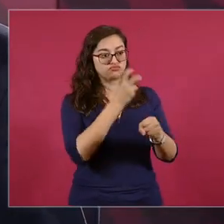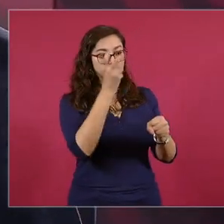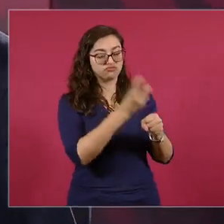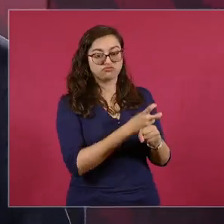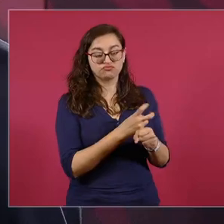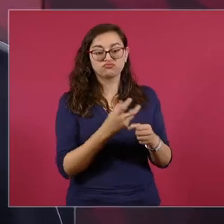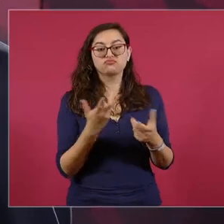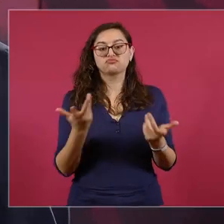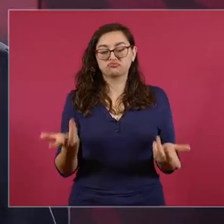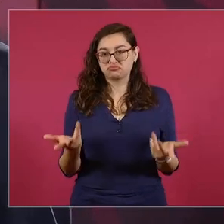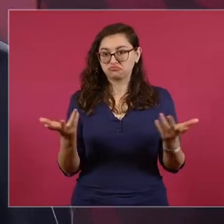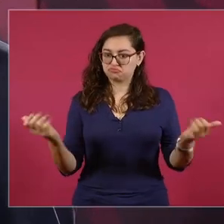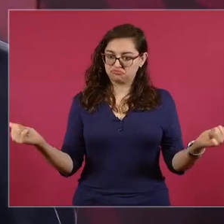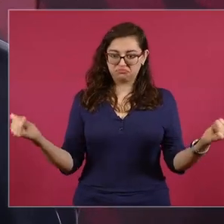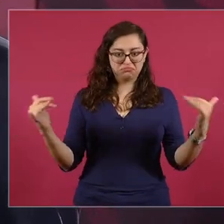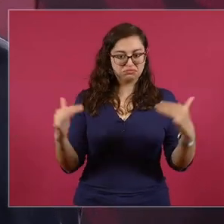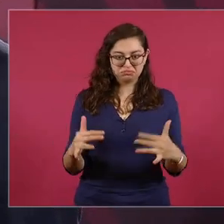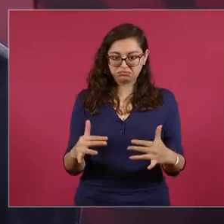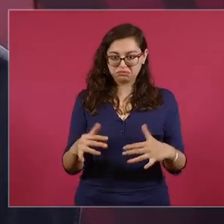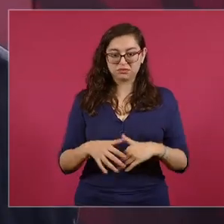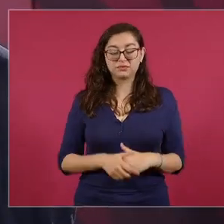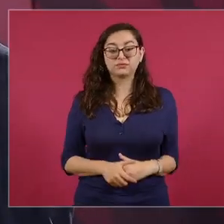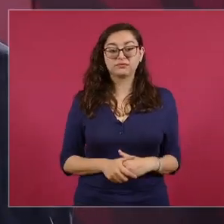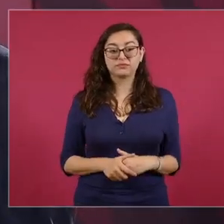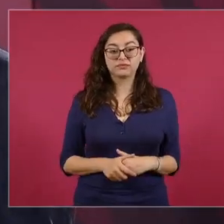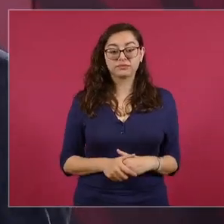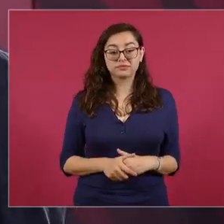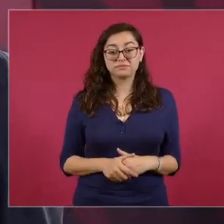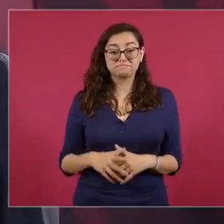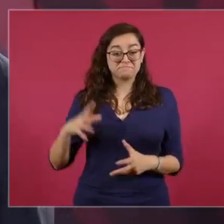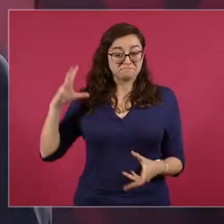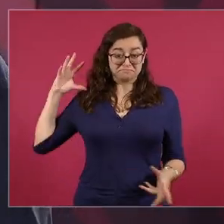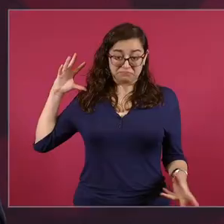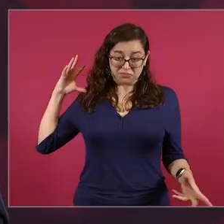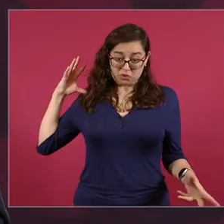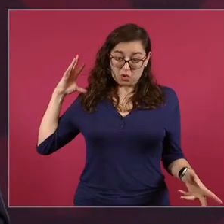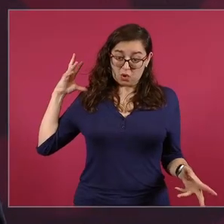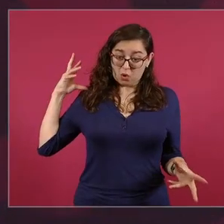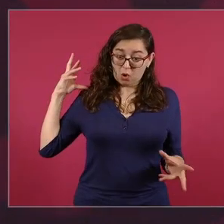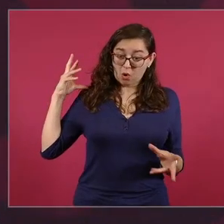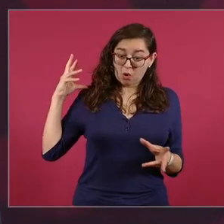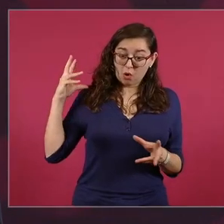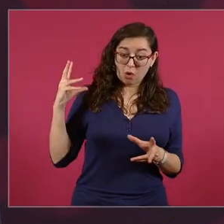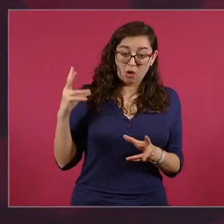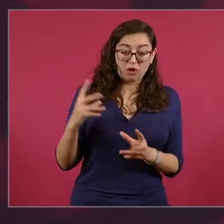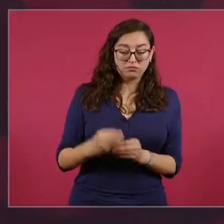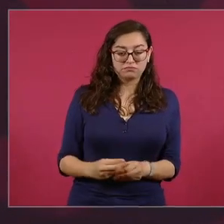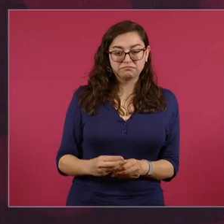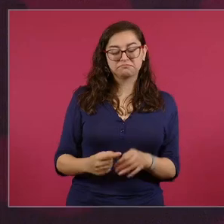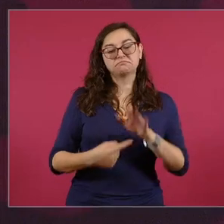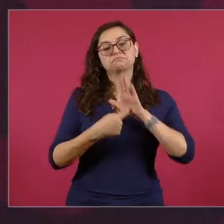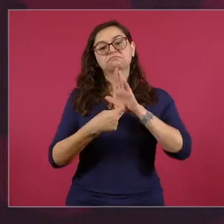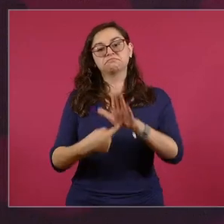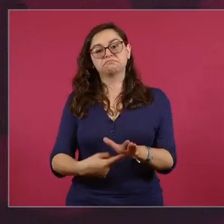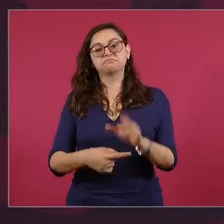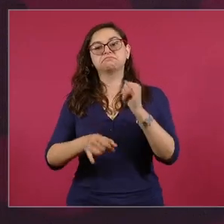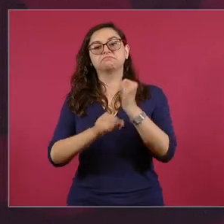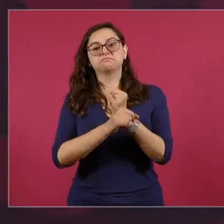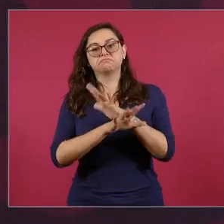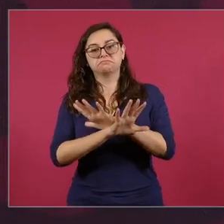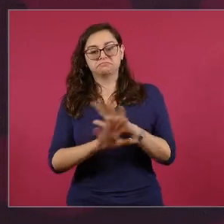acompañarnos. Entonces, voy a dar a conocer cómo está la economía